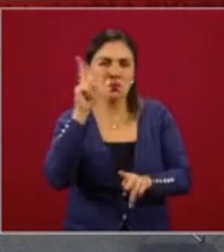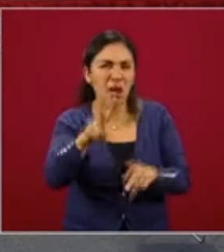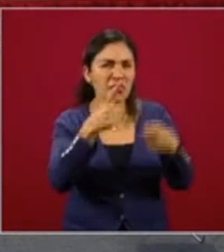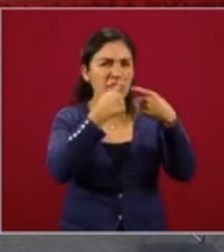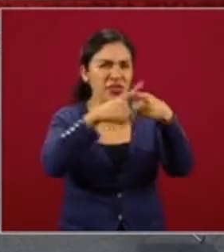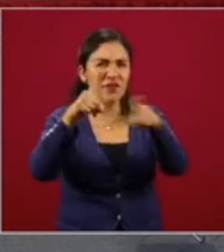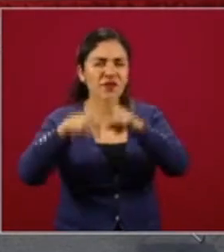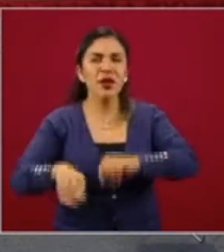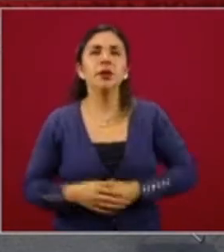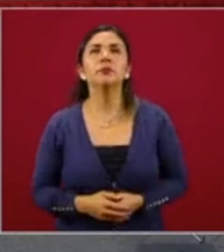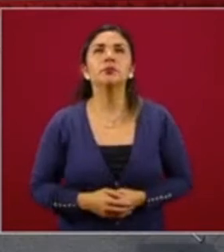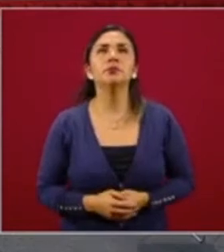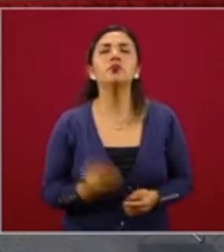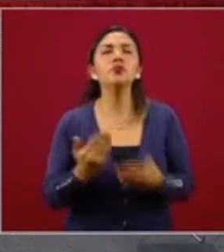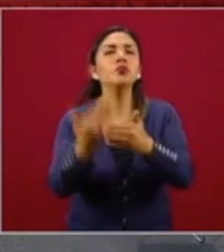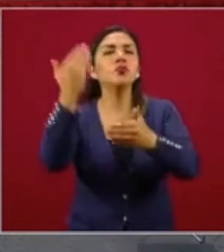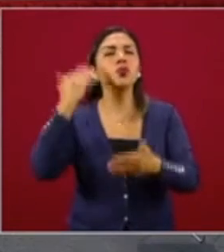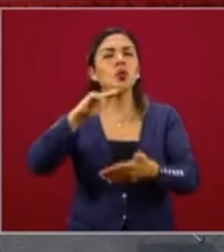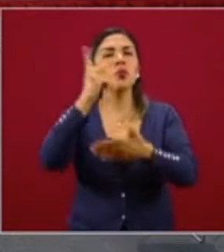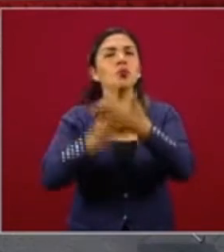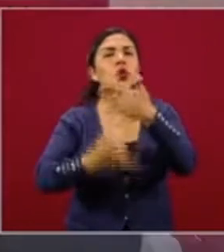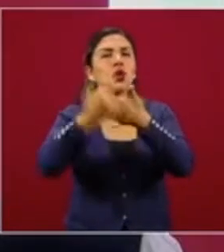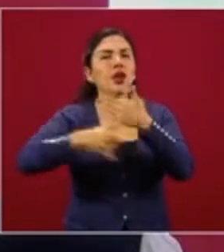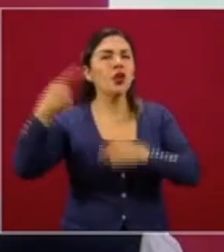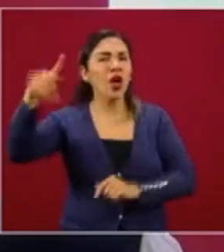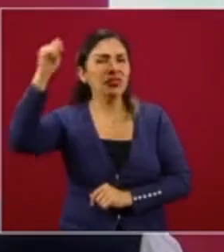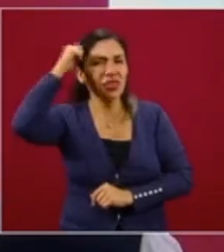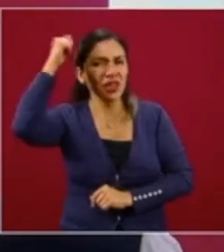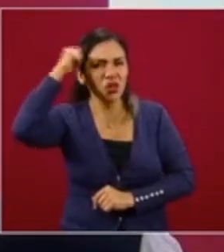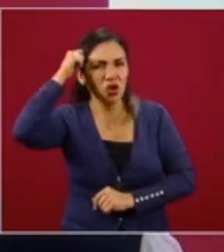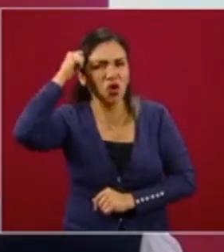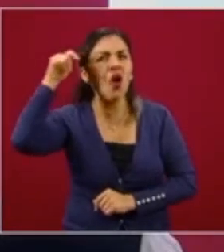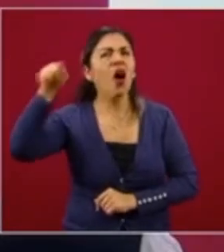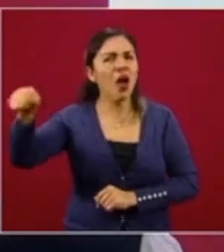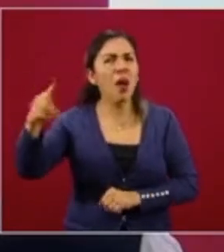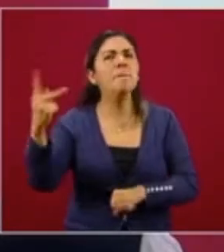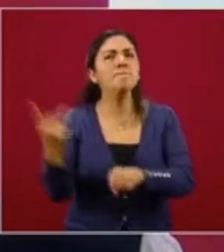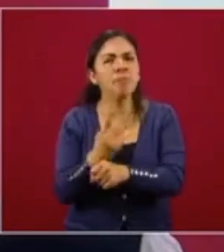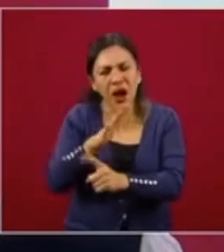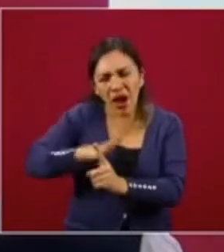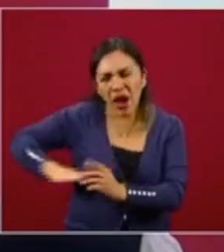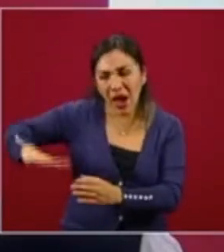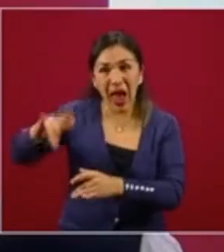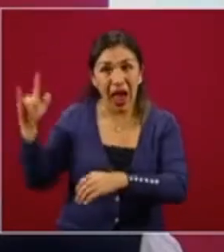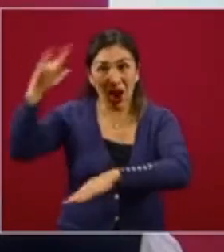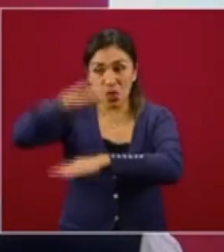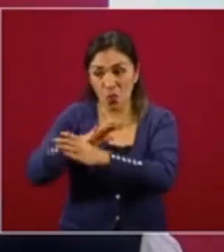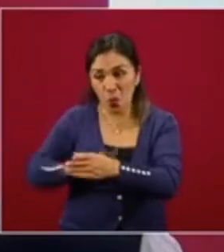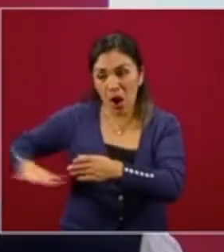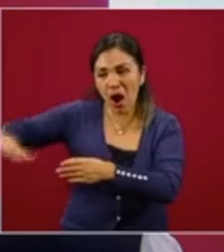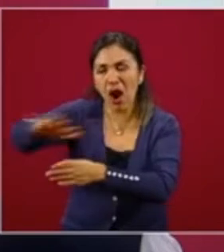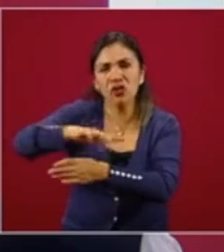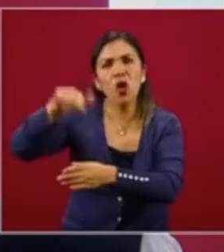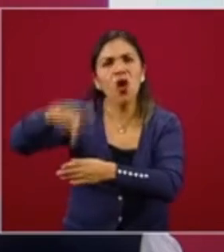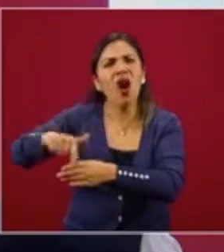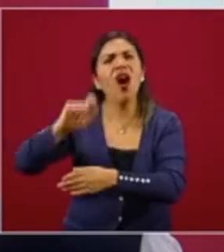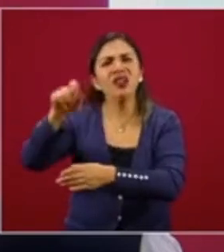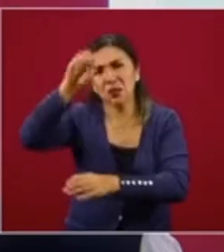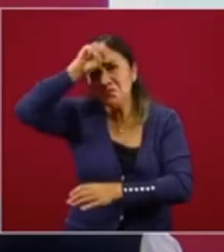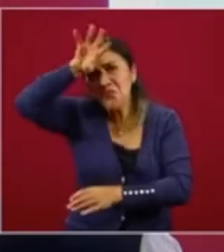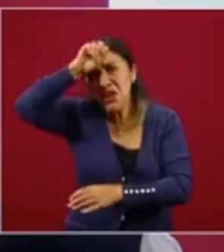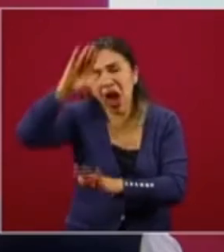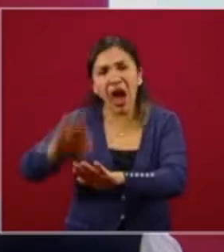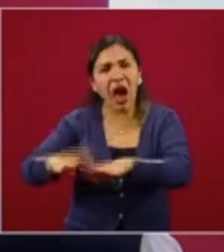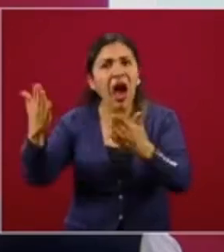pasaba en el proyecto del aeropuerto de Texcoco? ¿Qué quedó alrededor? Quedaron las minas abiertas, las